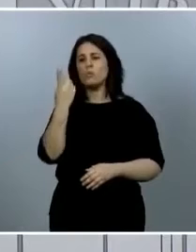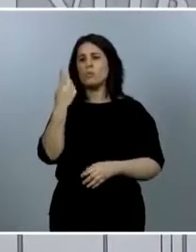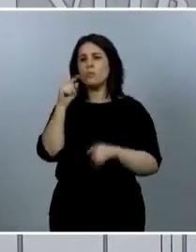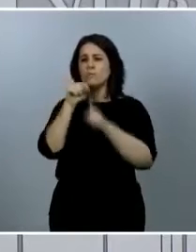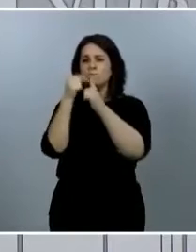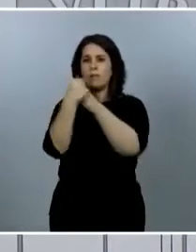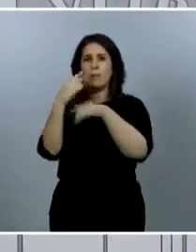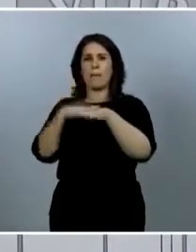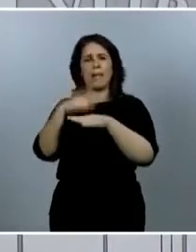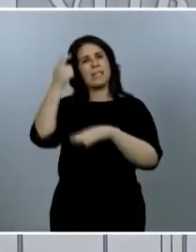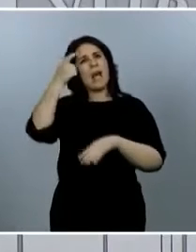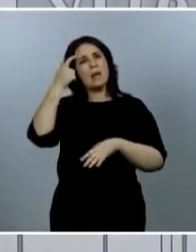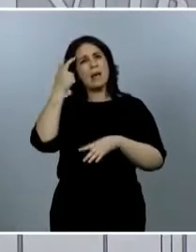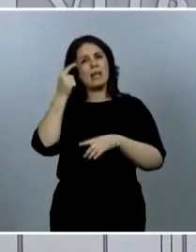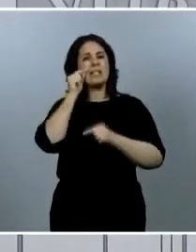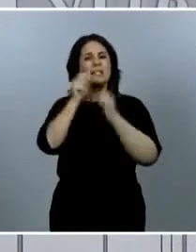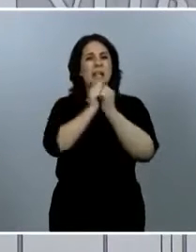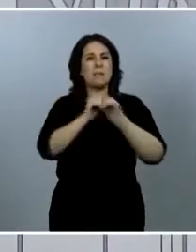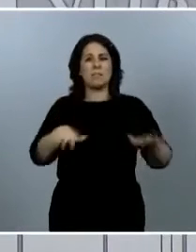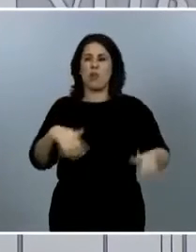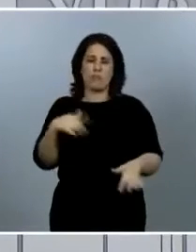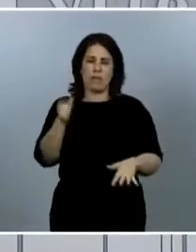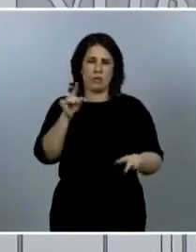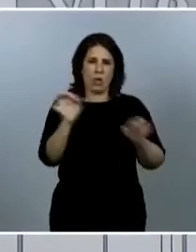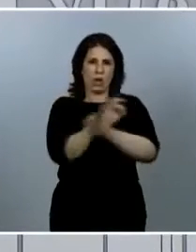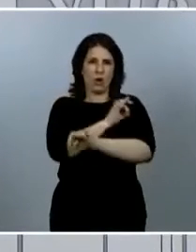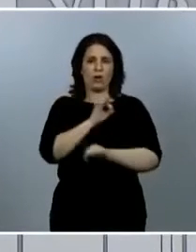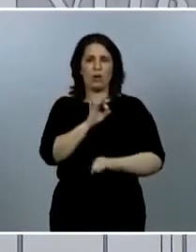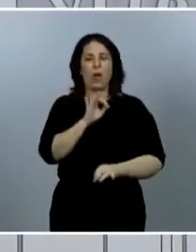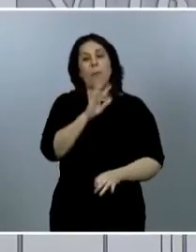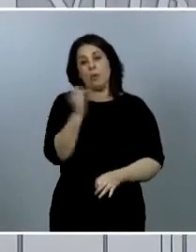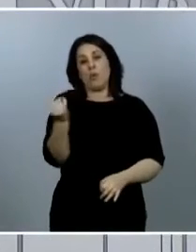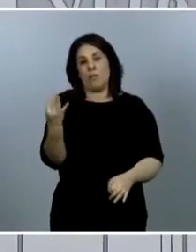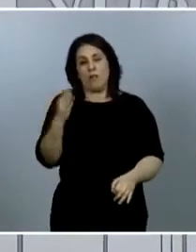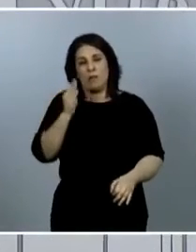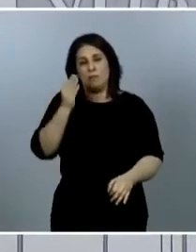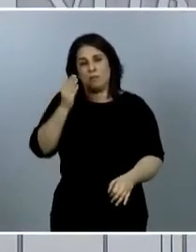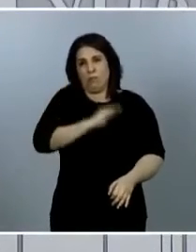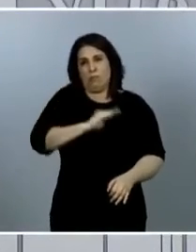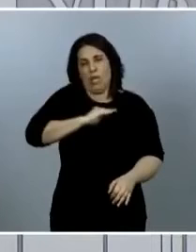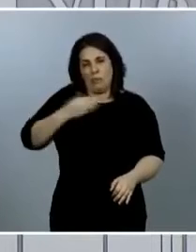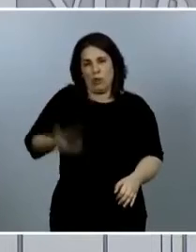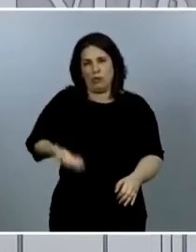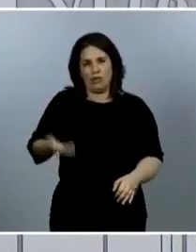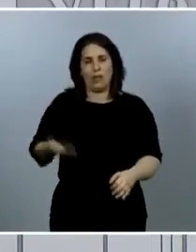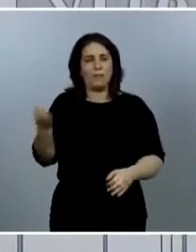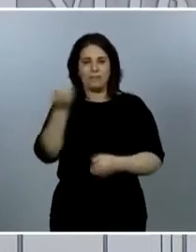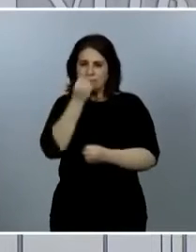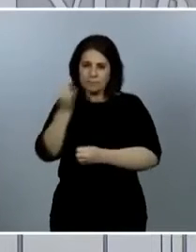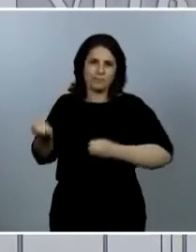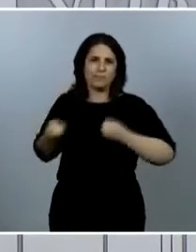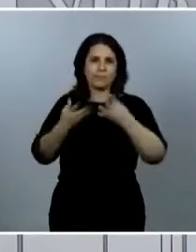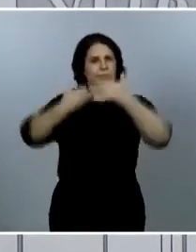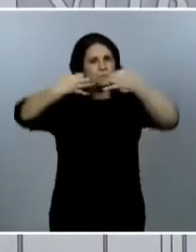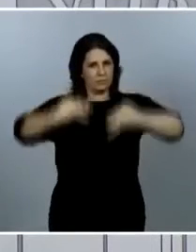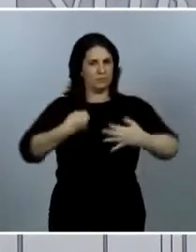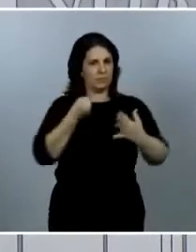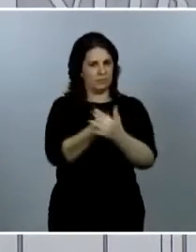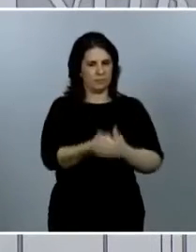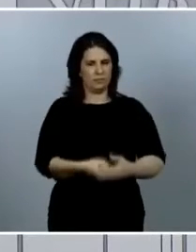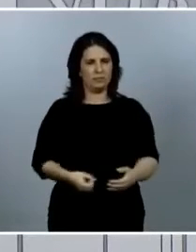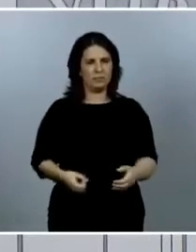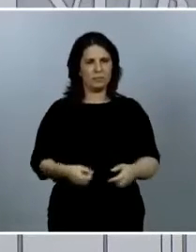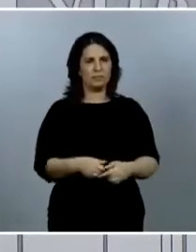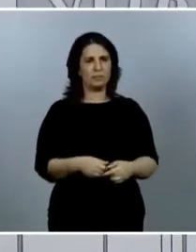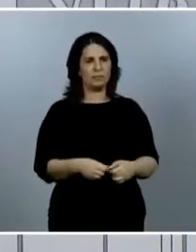es un error, pero sí que es verdad que es una cifra importante y que hay que tratar de darla de la forma más segura posible. Se